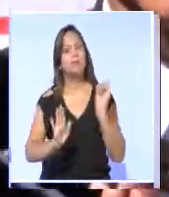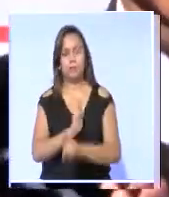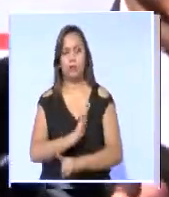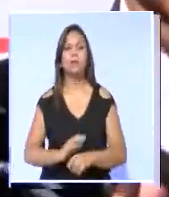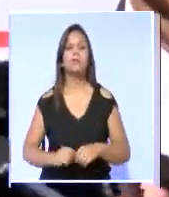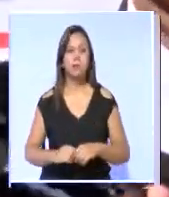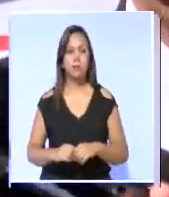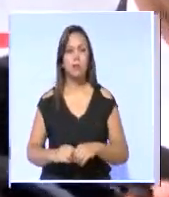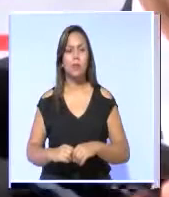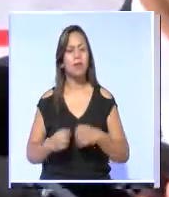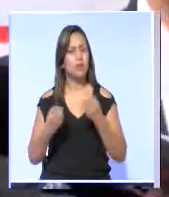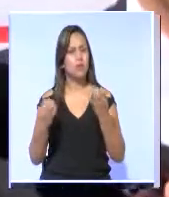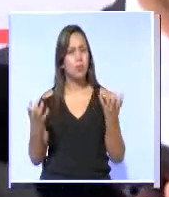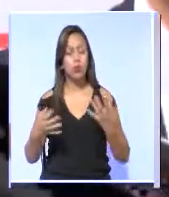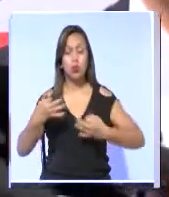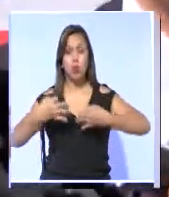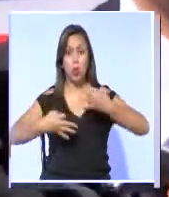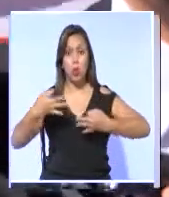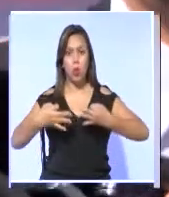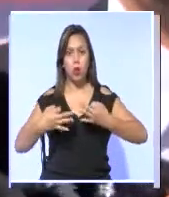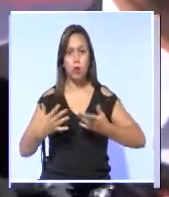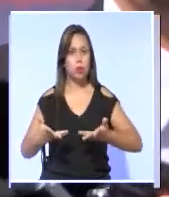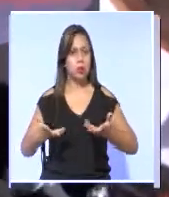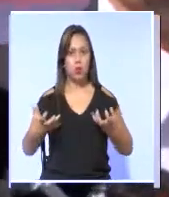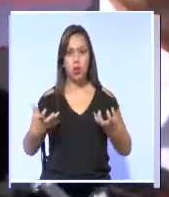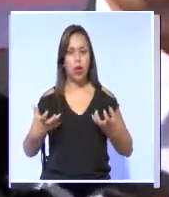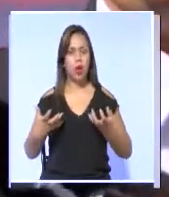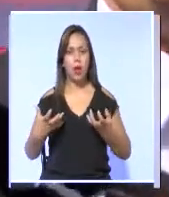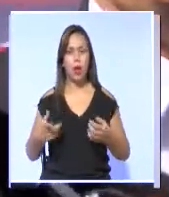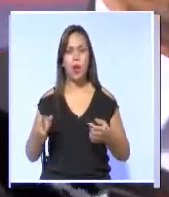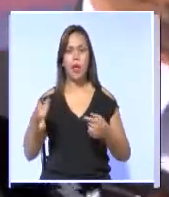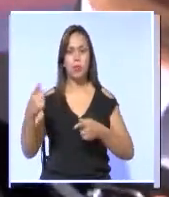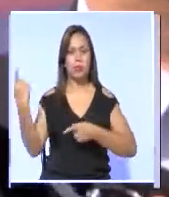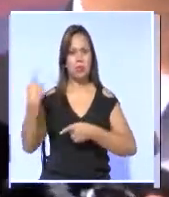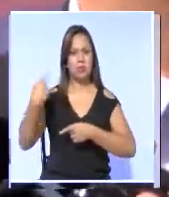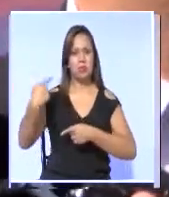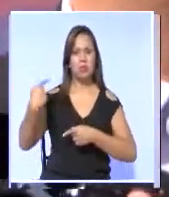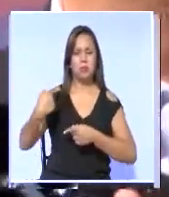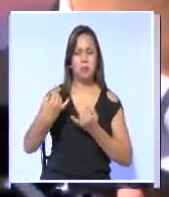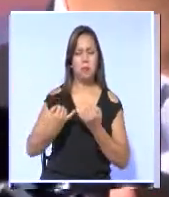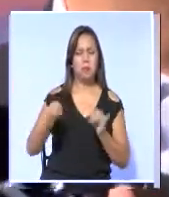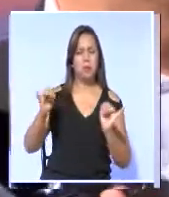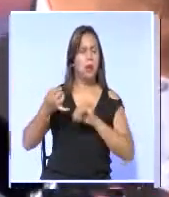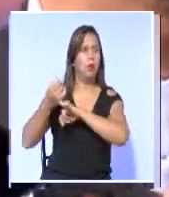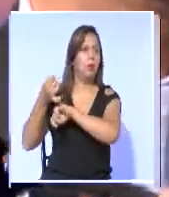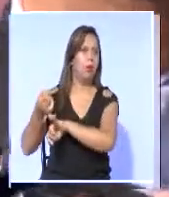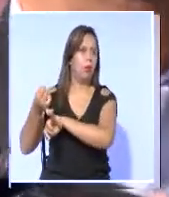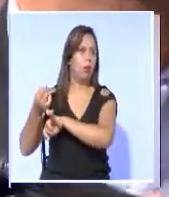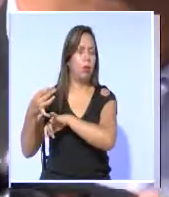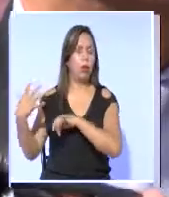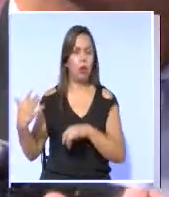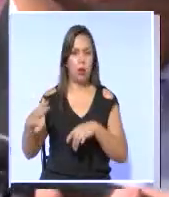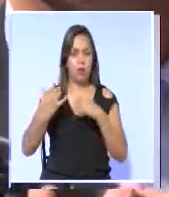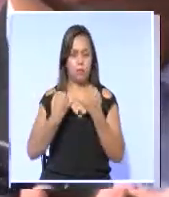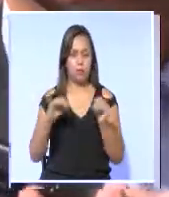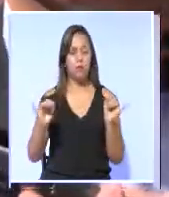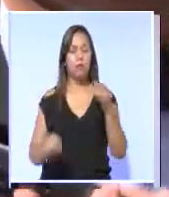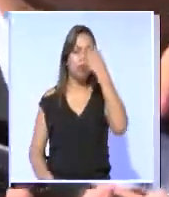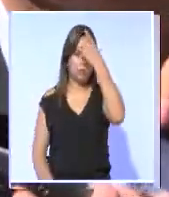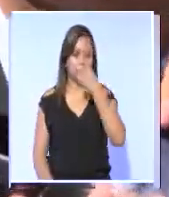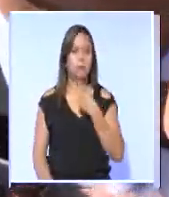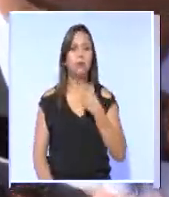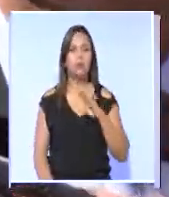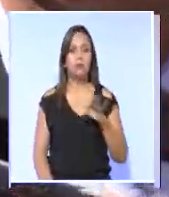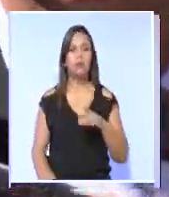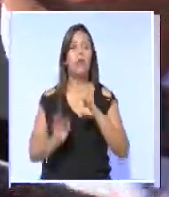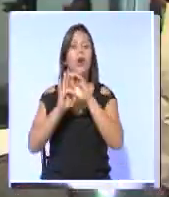jueces que no se han prestado para seguir los dictámenes del Consejo de la Judicatura y luego de que ellos resolvieran conforme a su criterio como